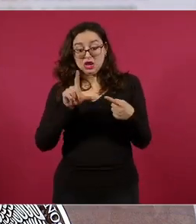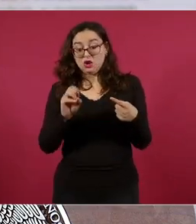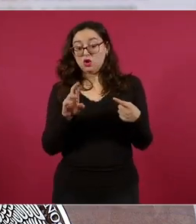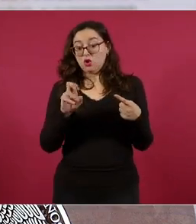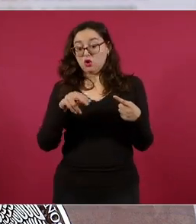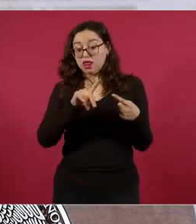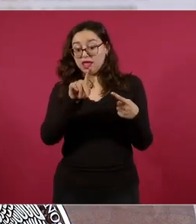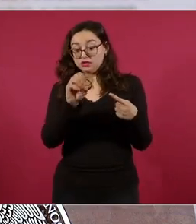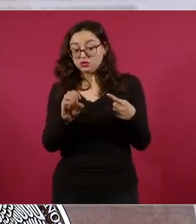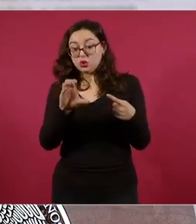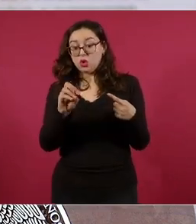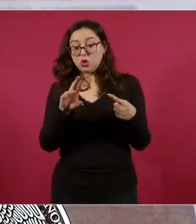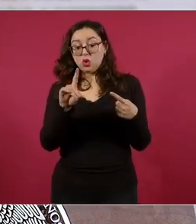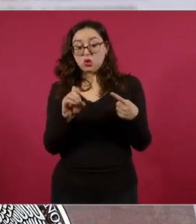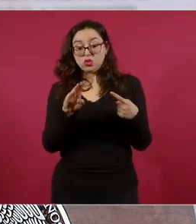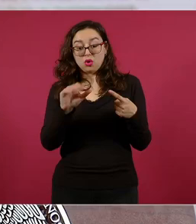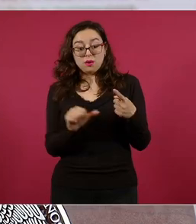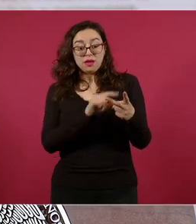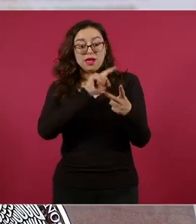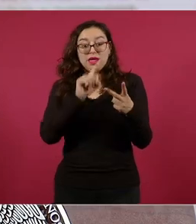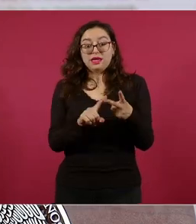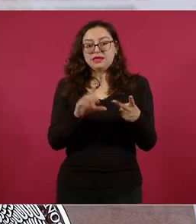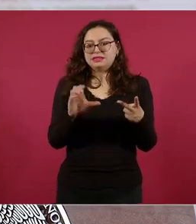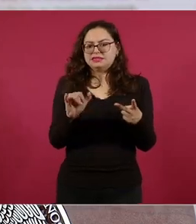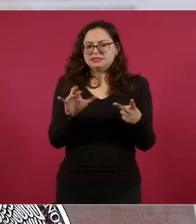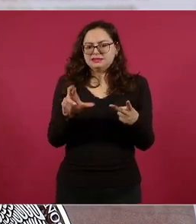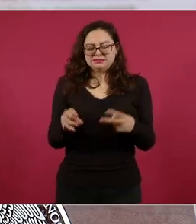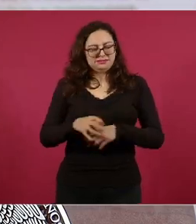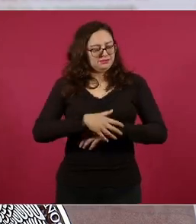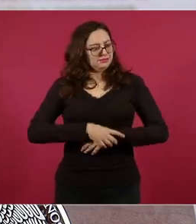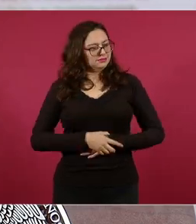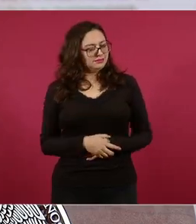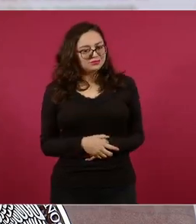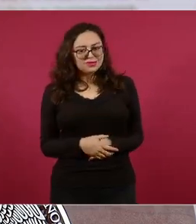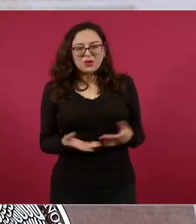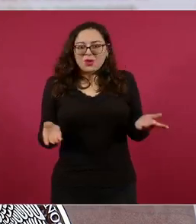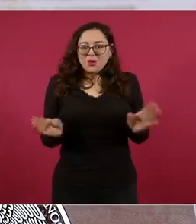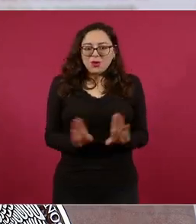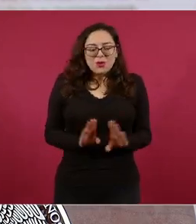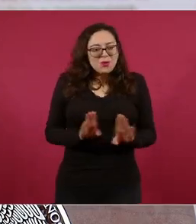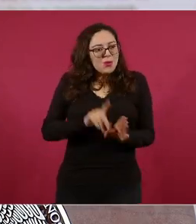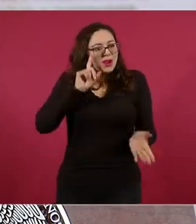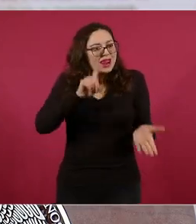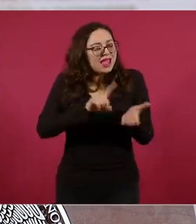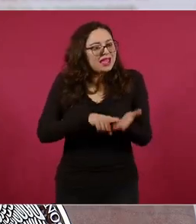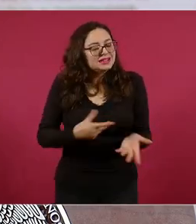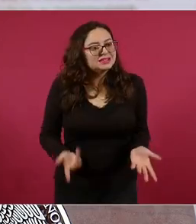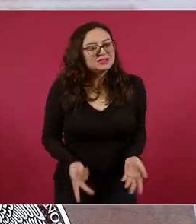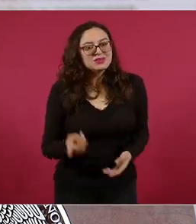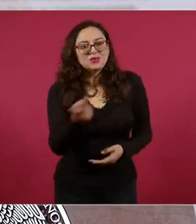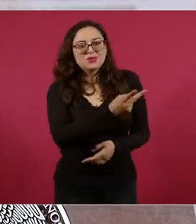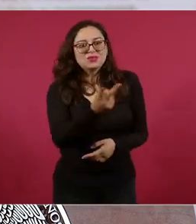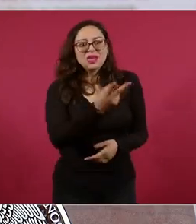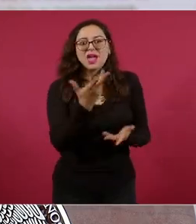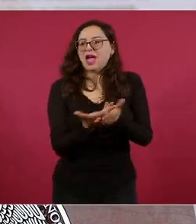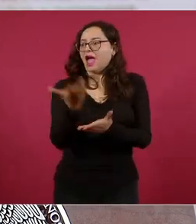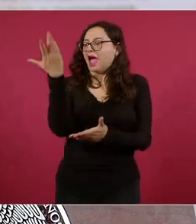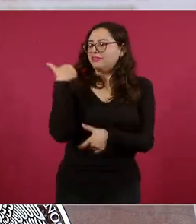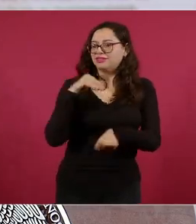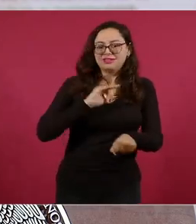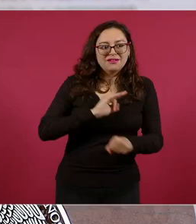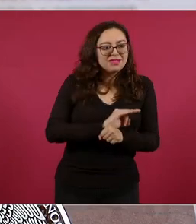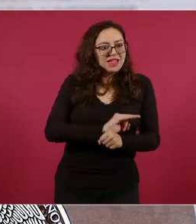que hoy cuestionan la supuesta sobrerepresentación, pero antes la defendieron y la